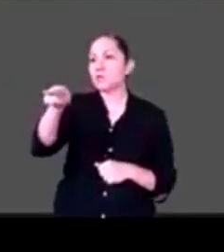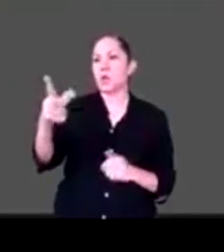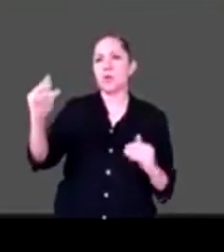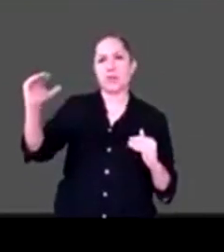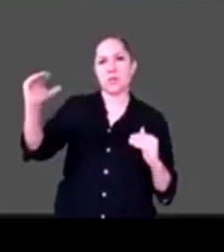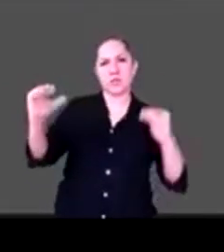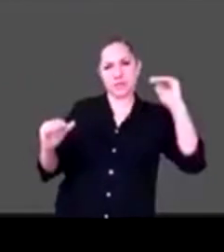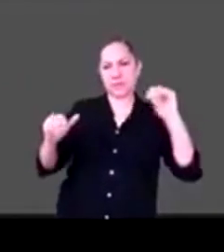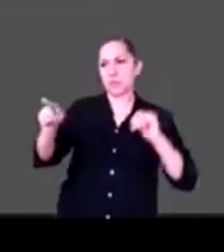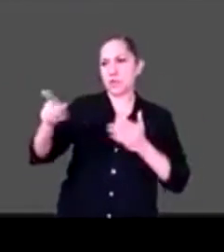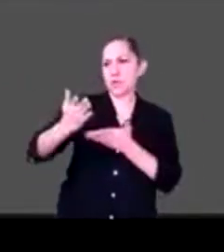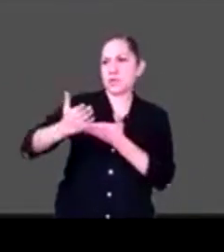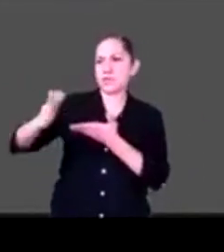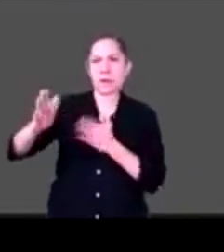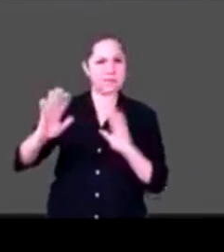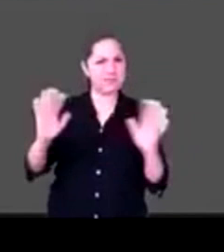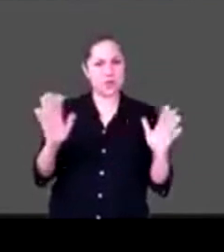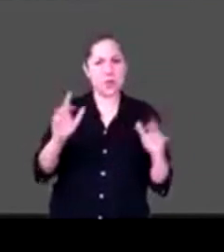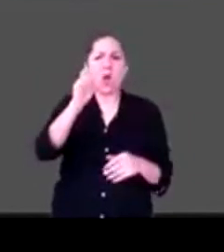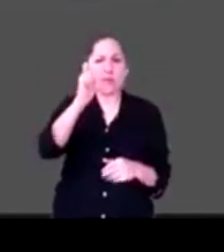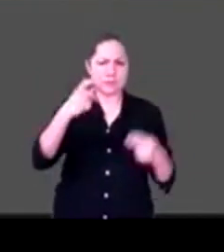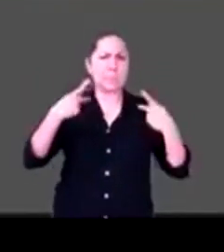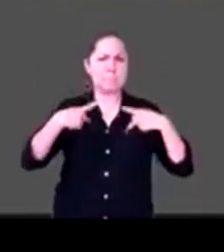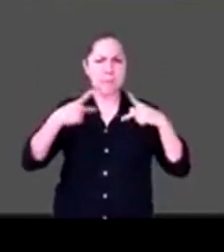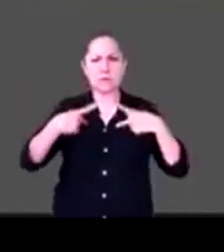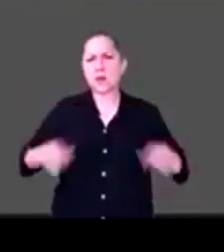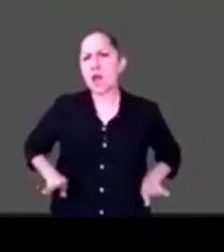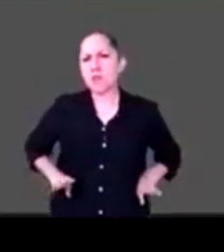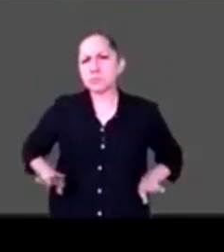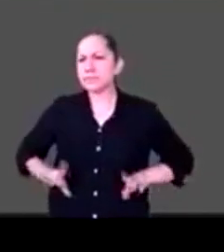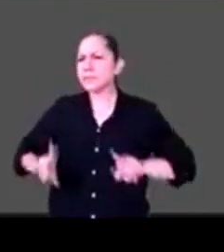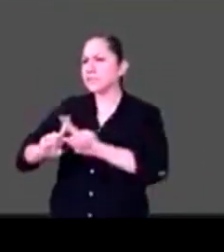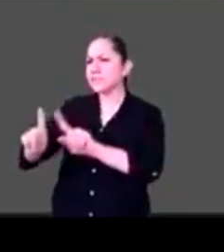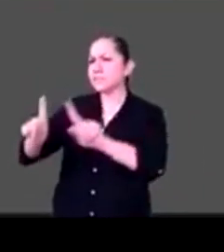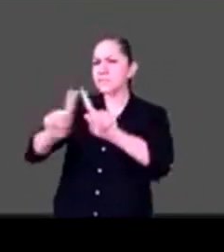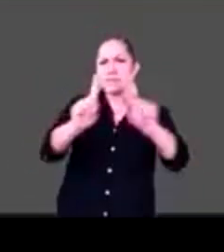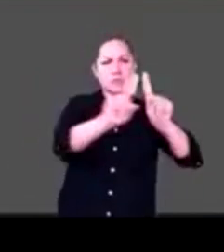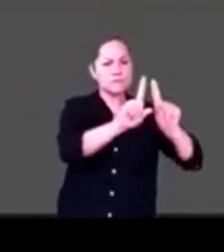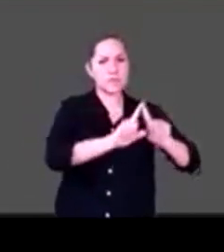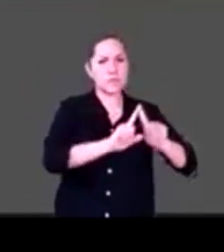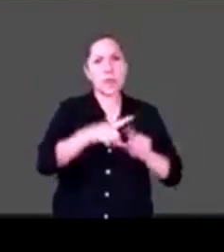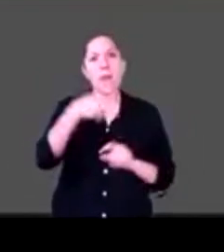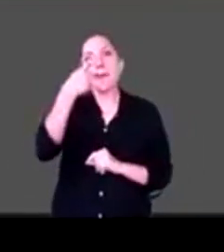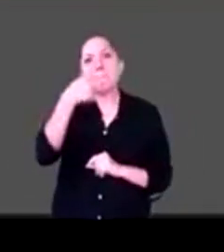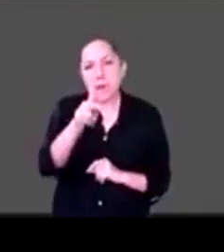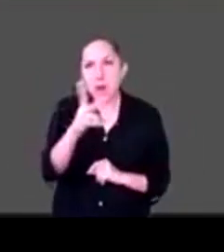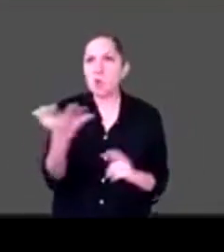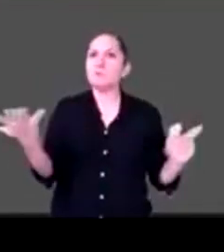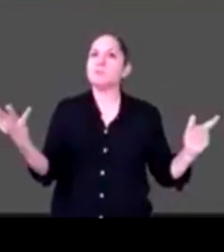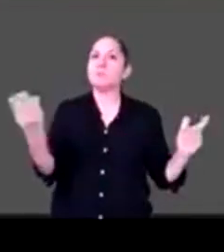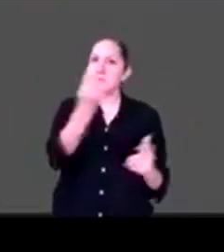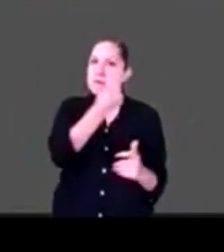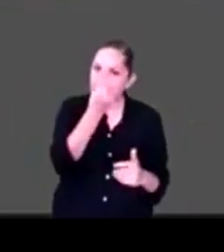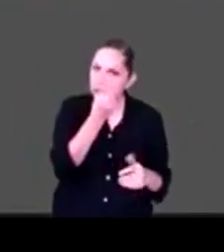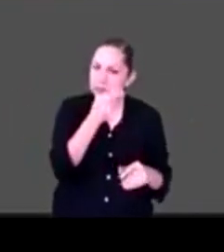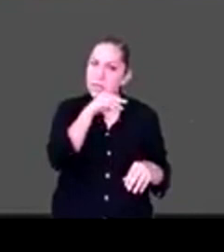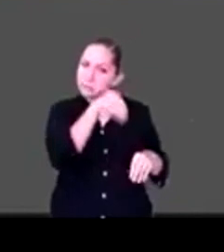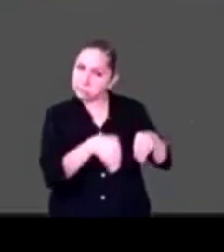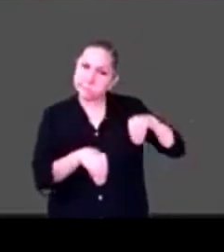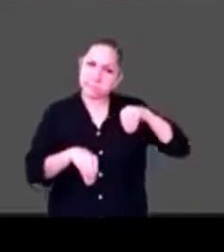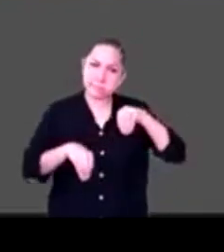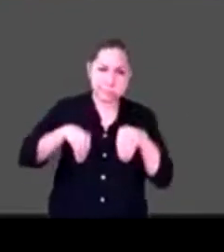diversidad humana y ya, pero sí hay que hacer esfuerzos grandes y hay que capacitar a todos los